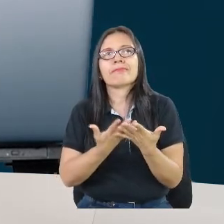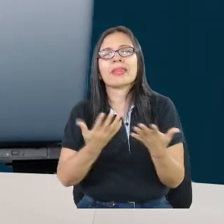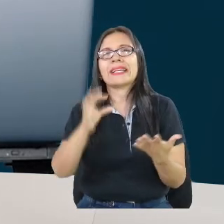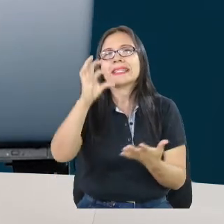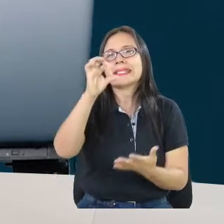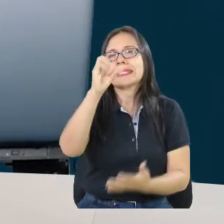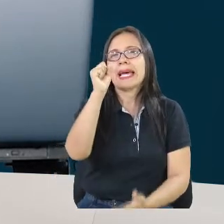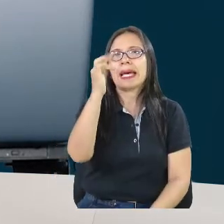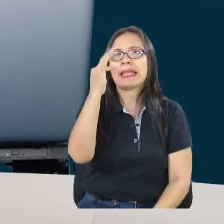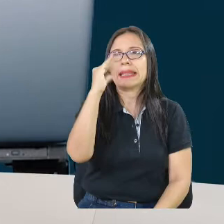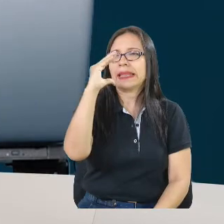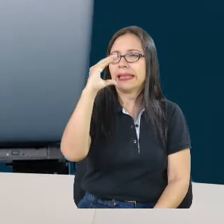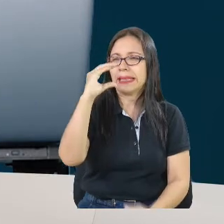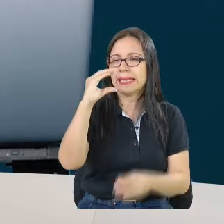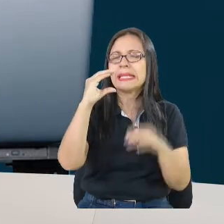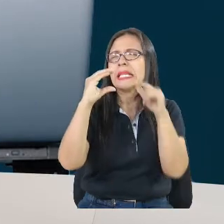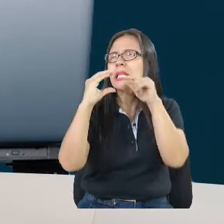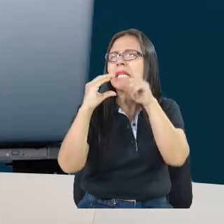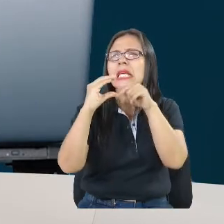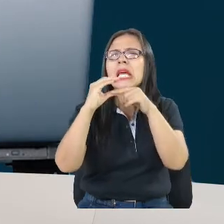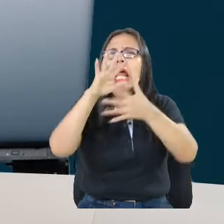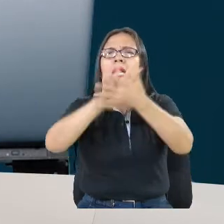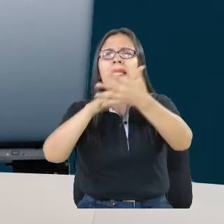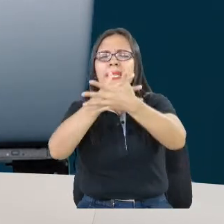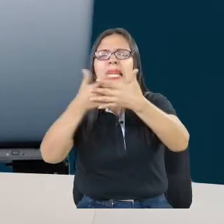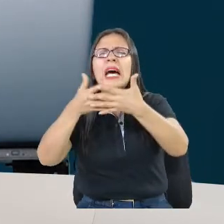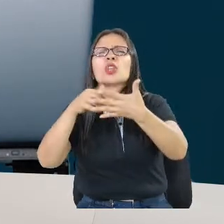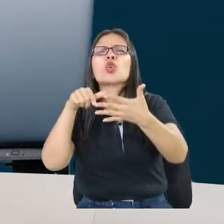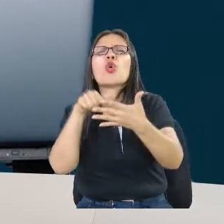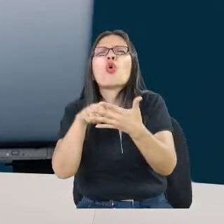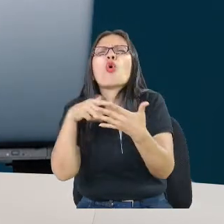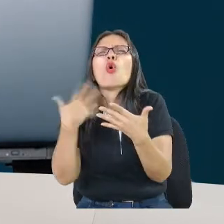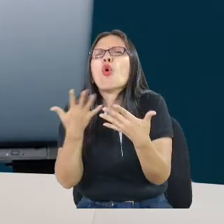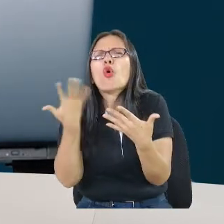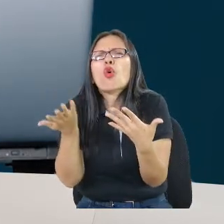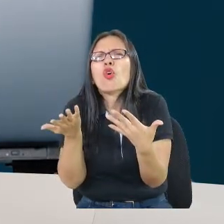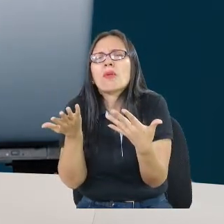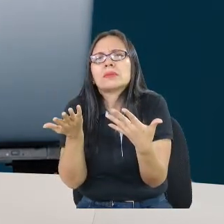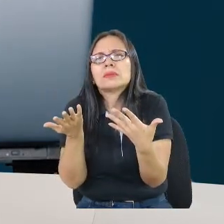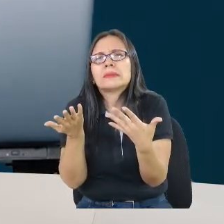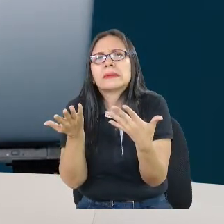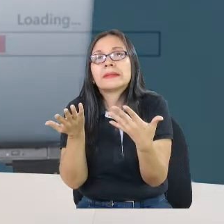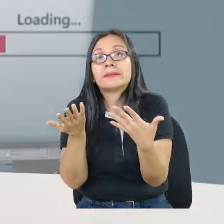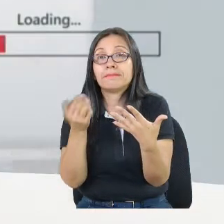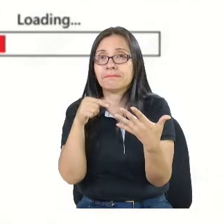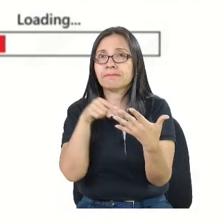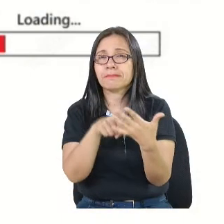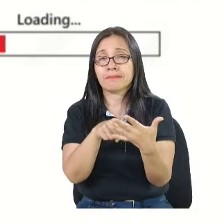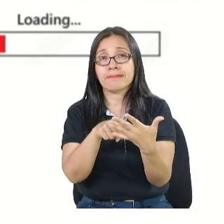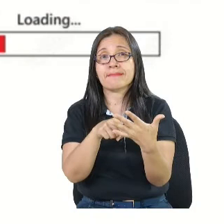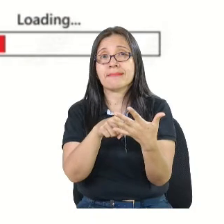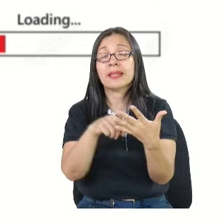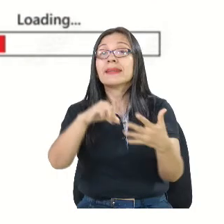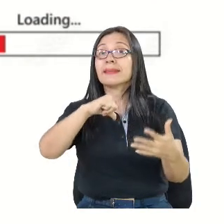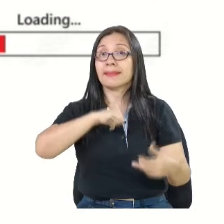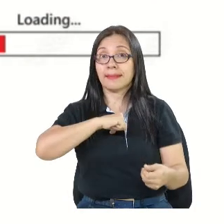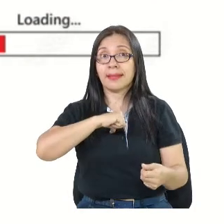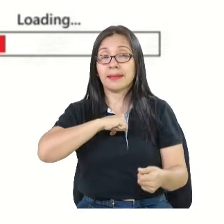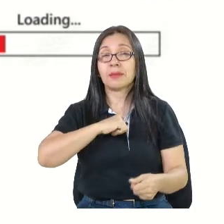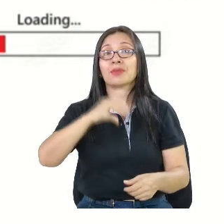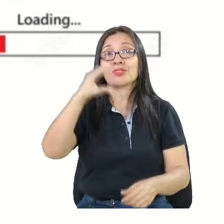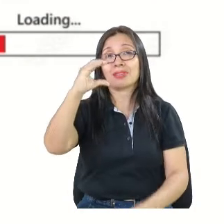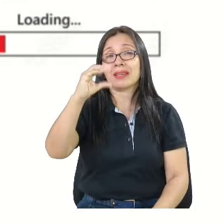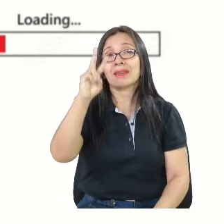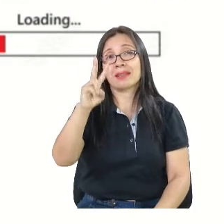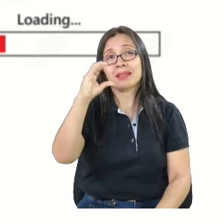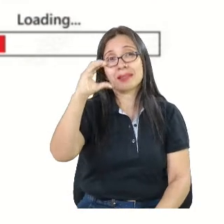Todo esto que llega, ¿cómo vamos hasta el momento? SATIC tenemos actualmente datos de CBC. Del